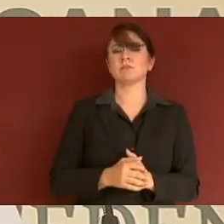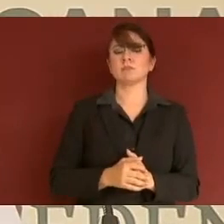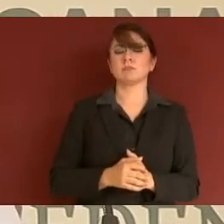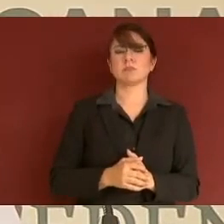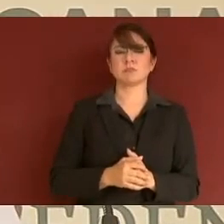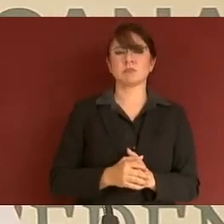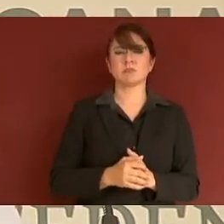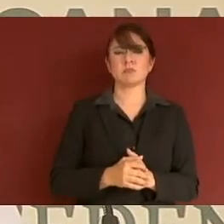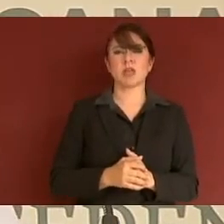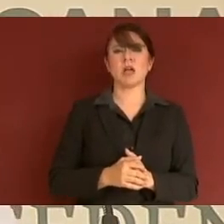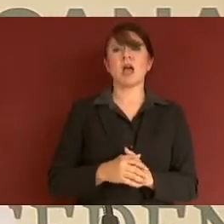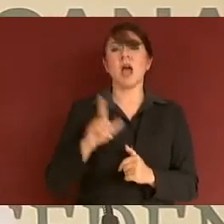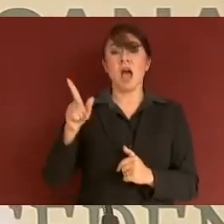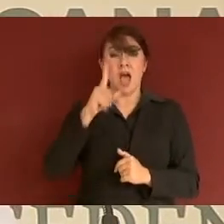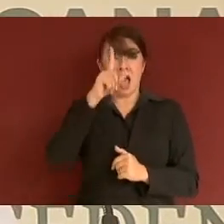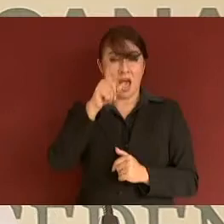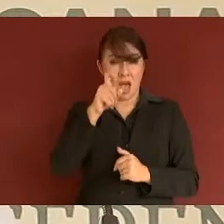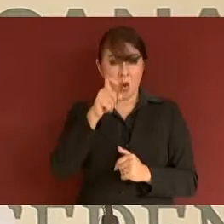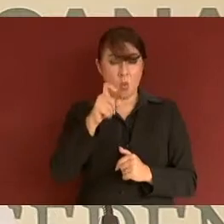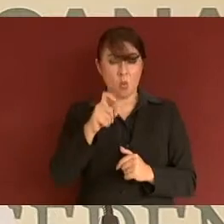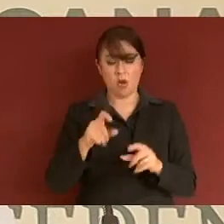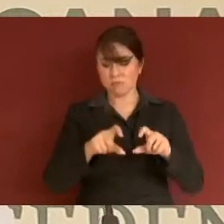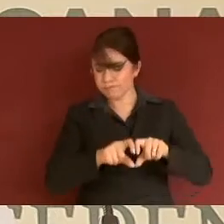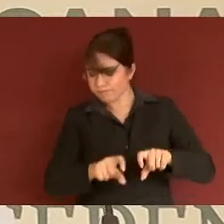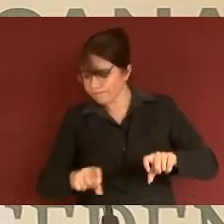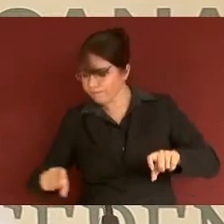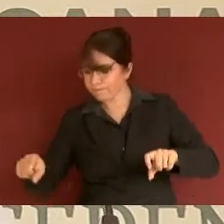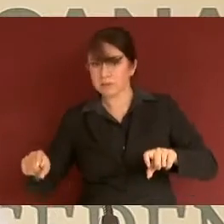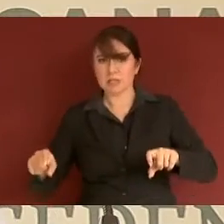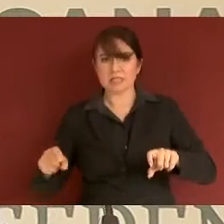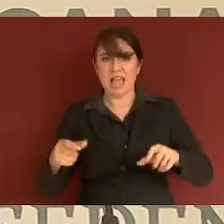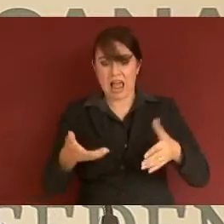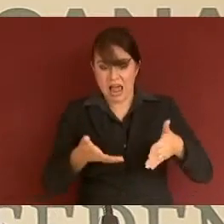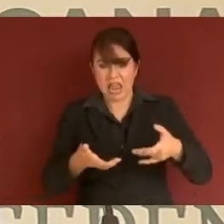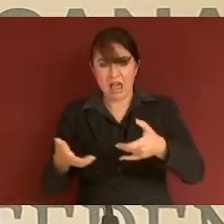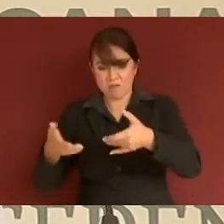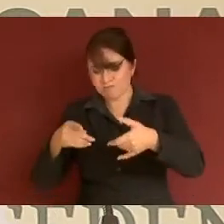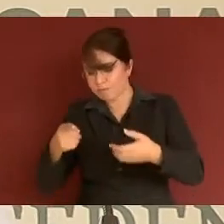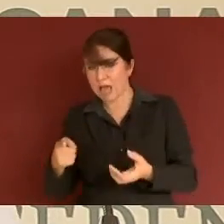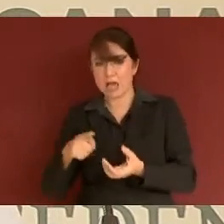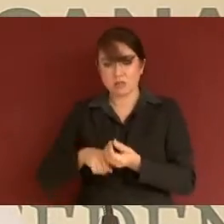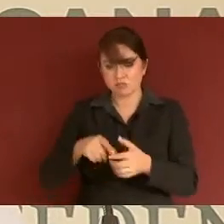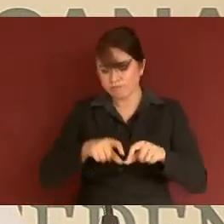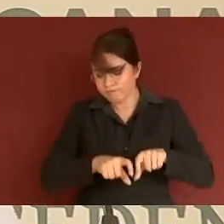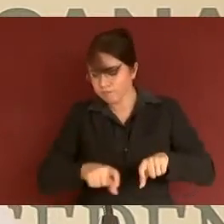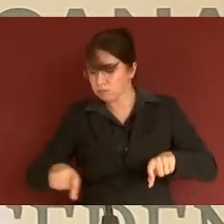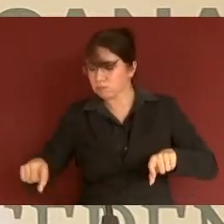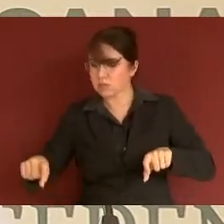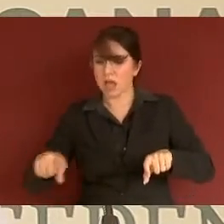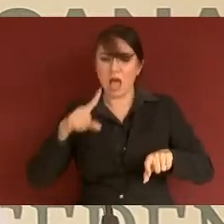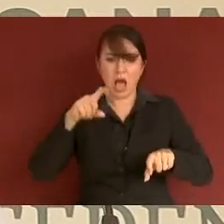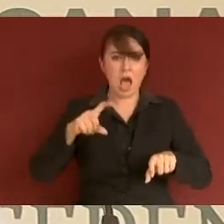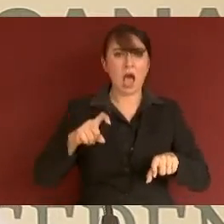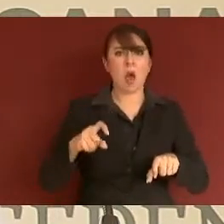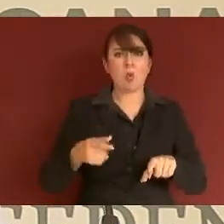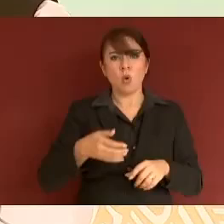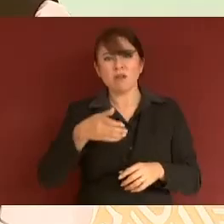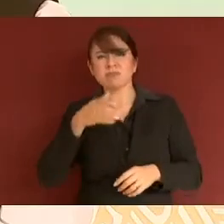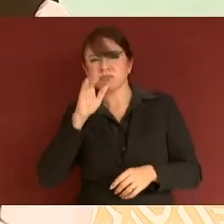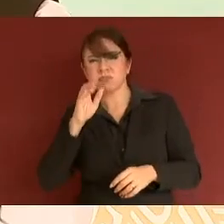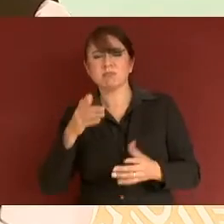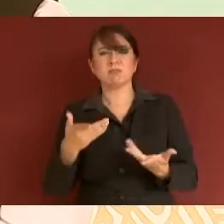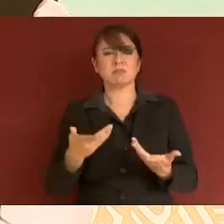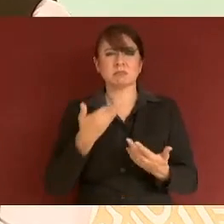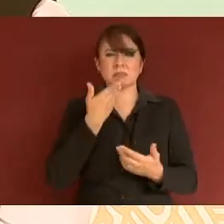sistema de agua potable y le metimos un tema de eficiencia energética, porque necesitan ahorrar los